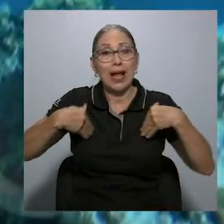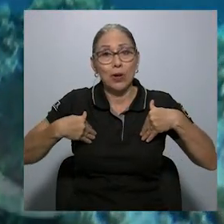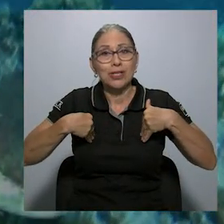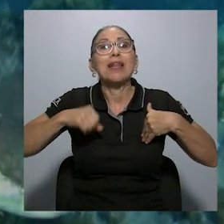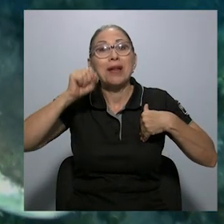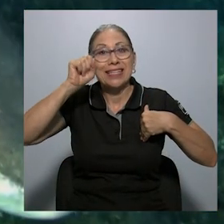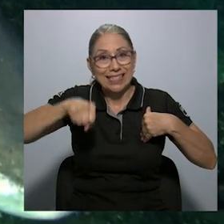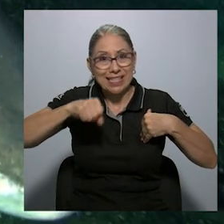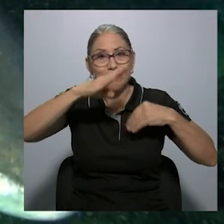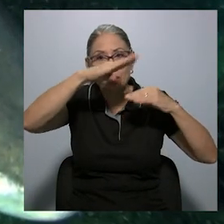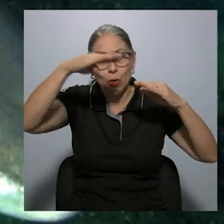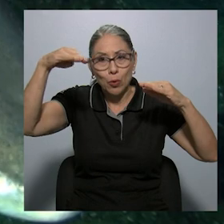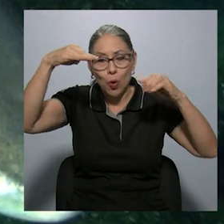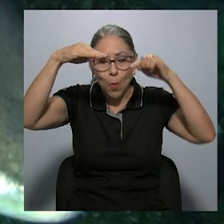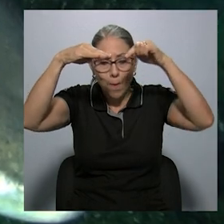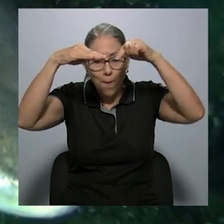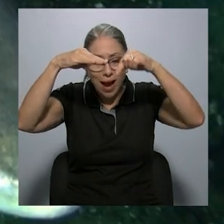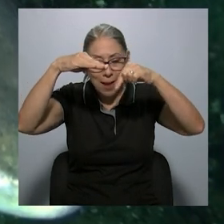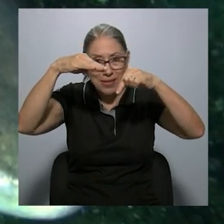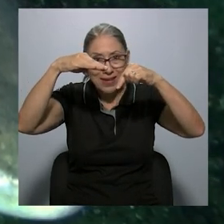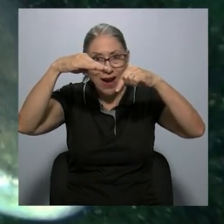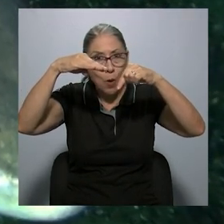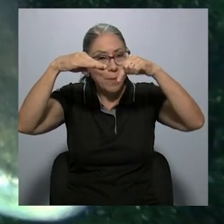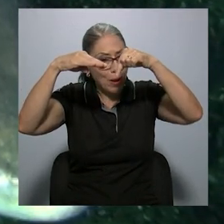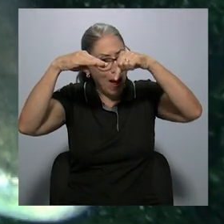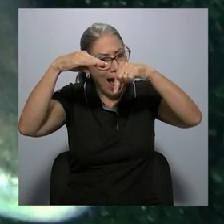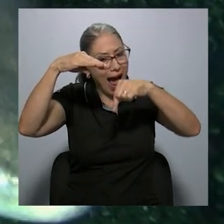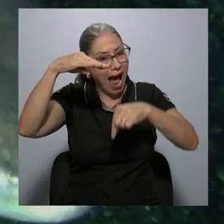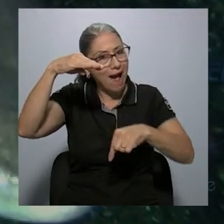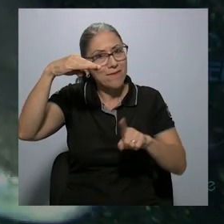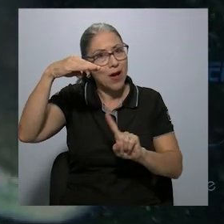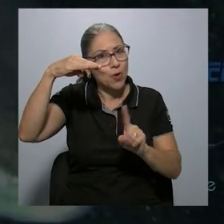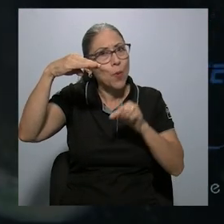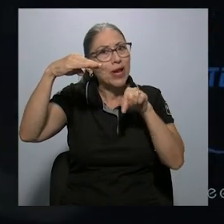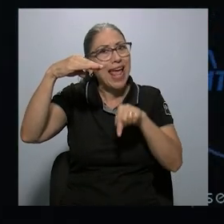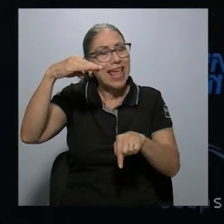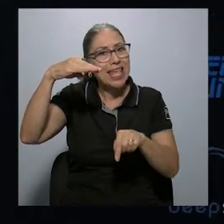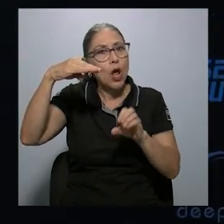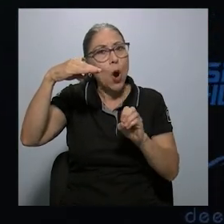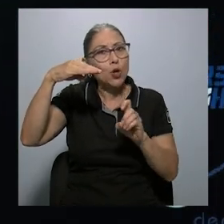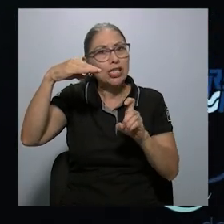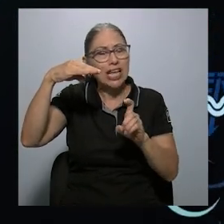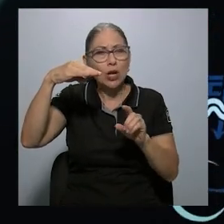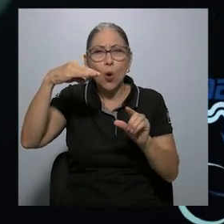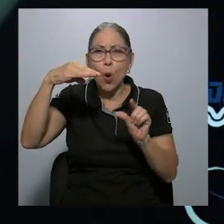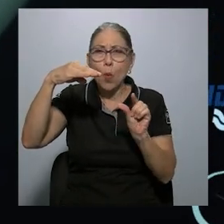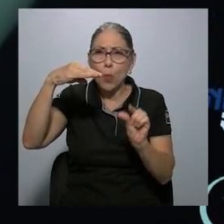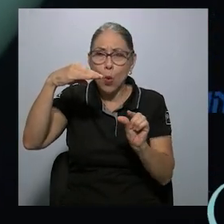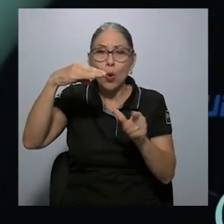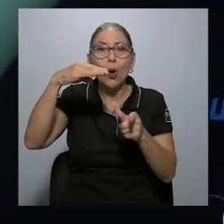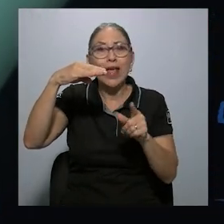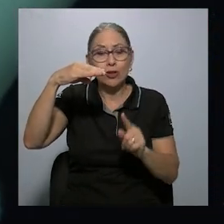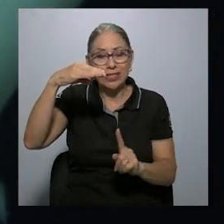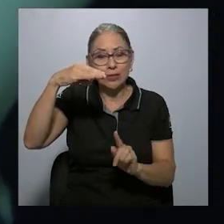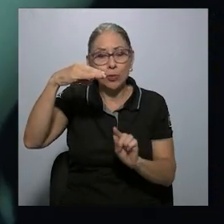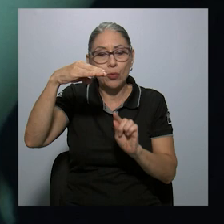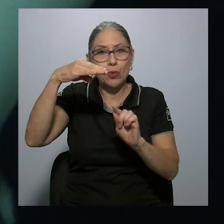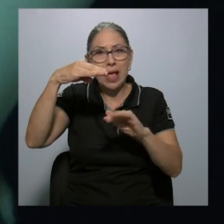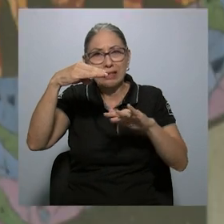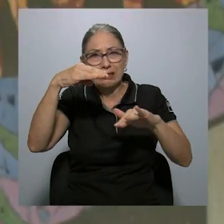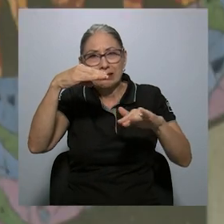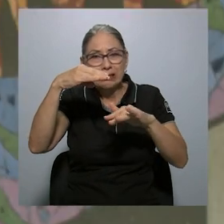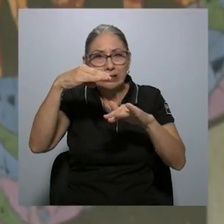más abajo, pero el bajo nivel de oxígeno en el fondo marino también hace que las especies tengan que ir más superficial. Entonces